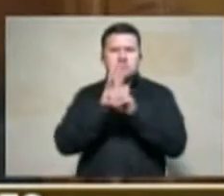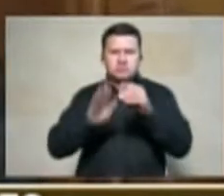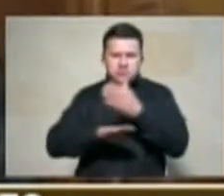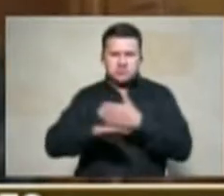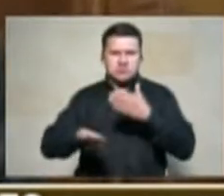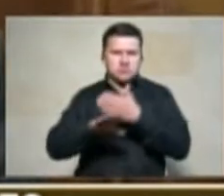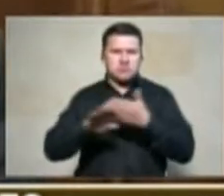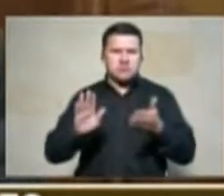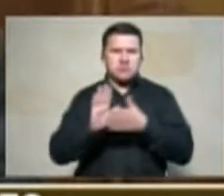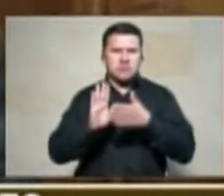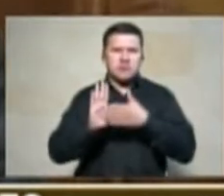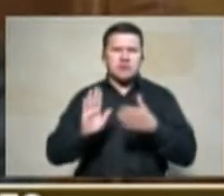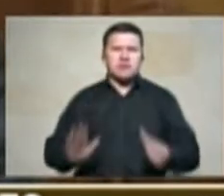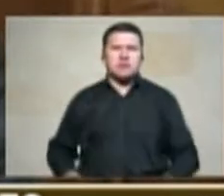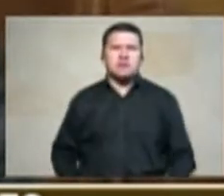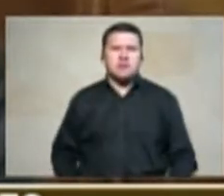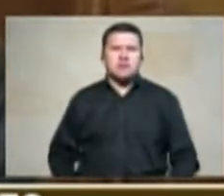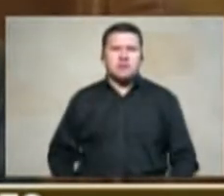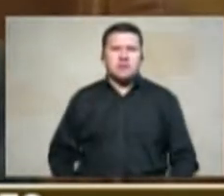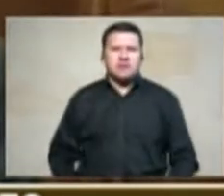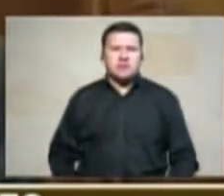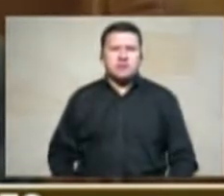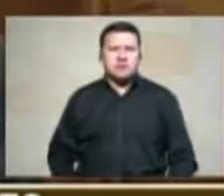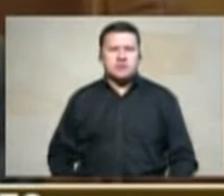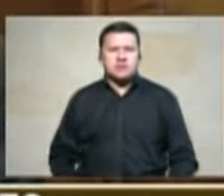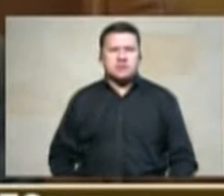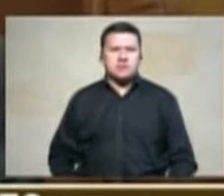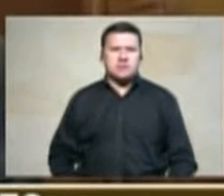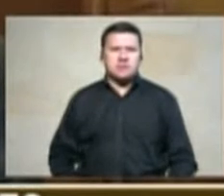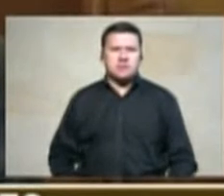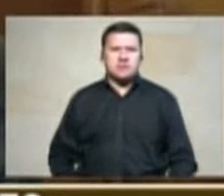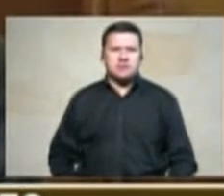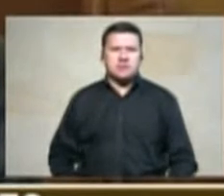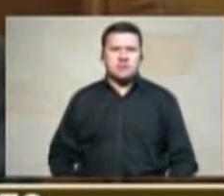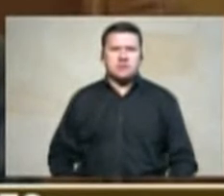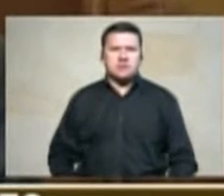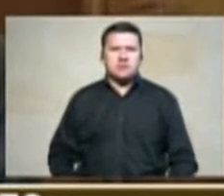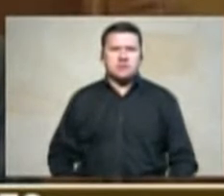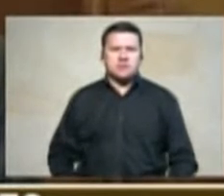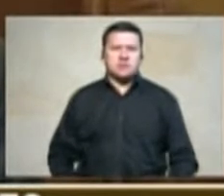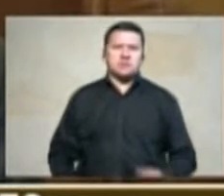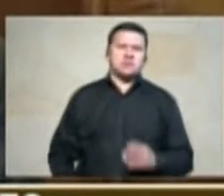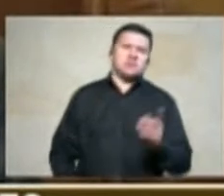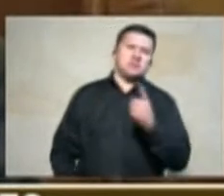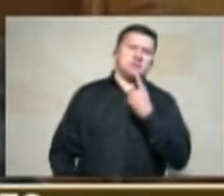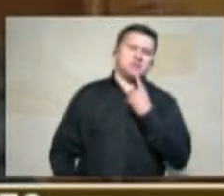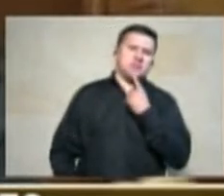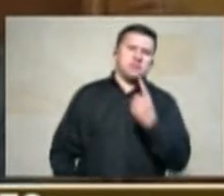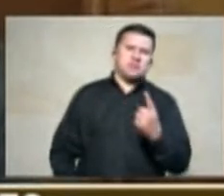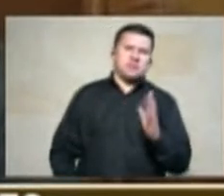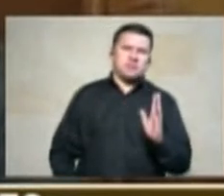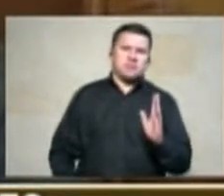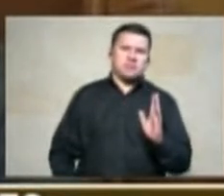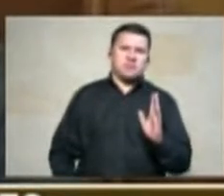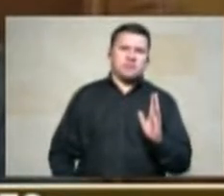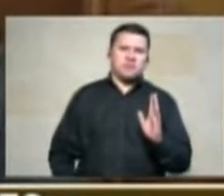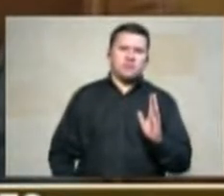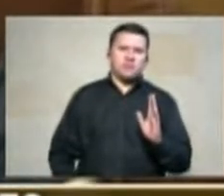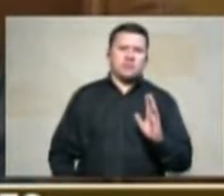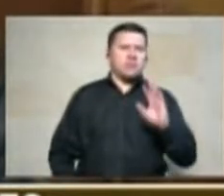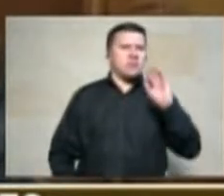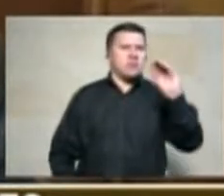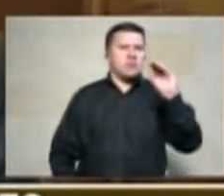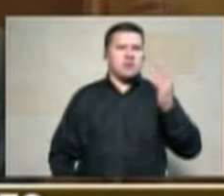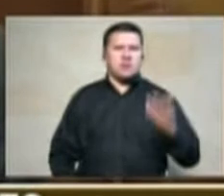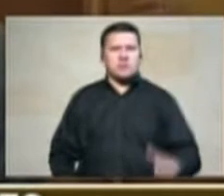entonces pues yo lo que le diría al doctor Fasabogal es que lo felicito por